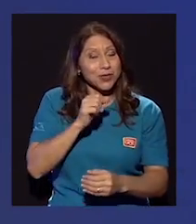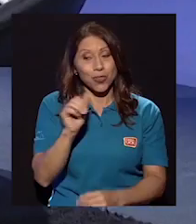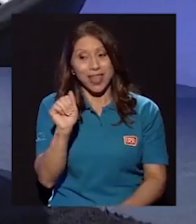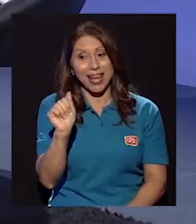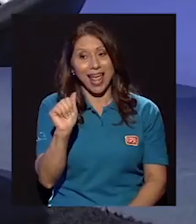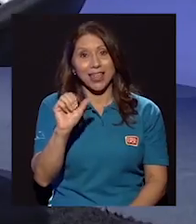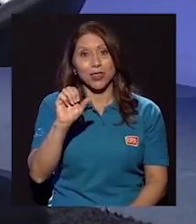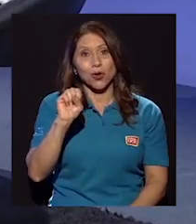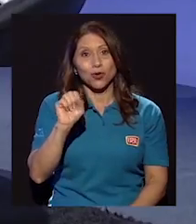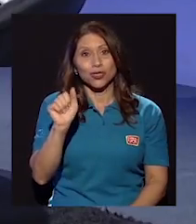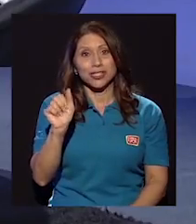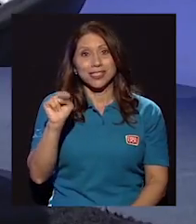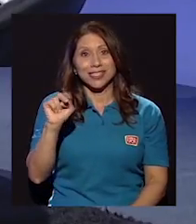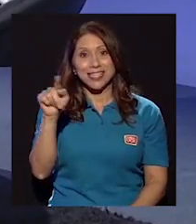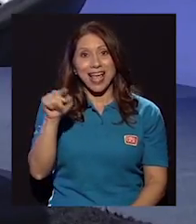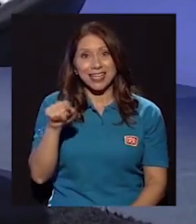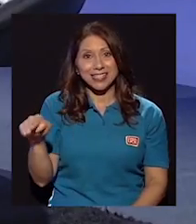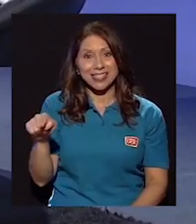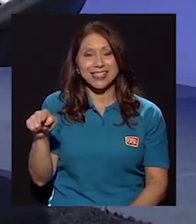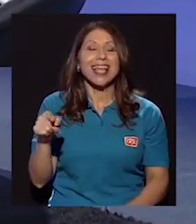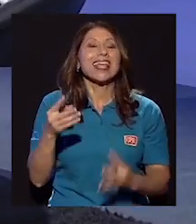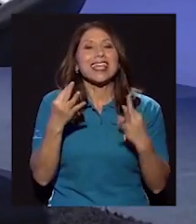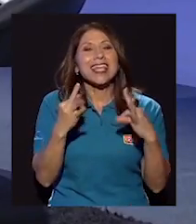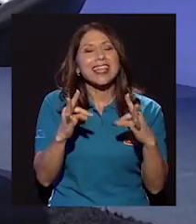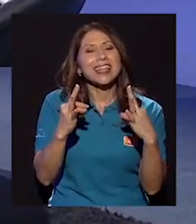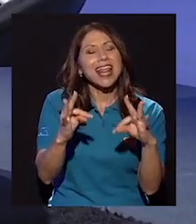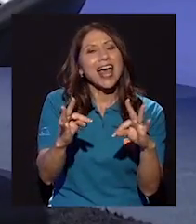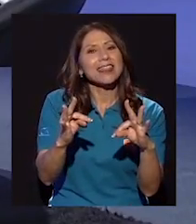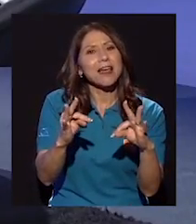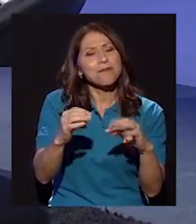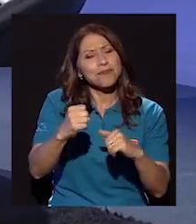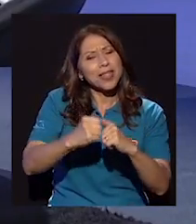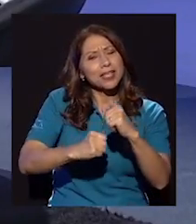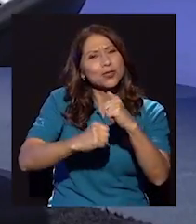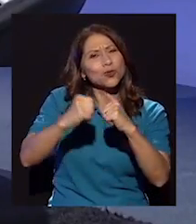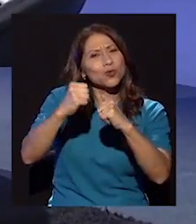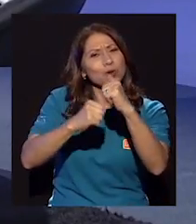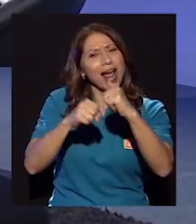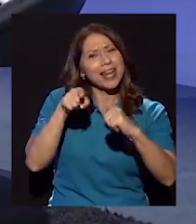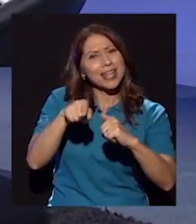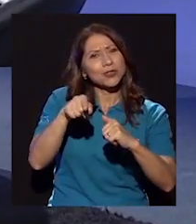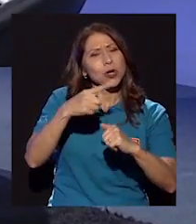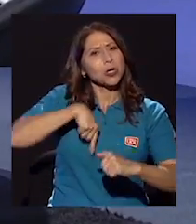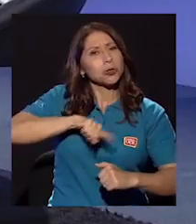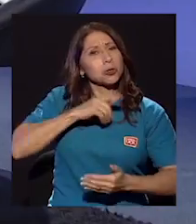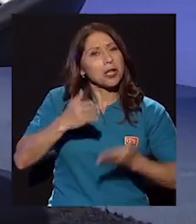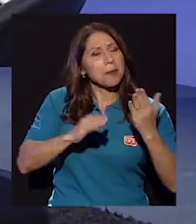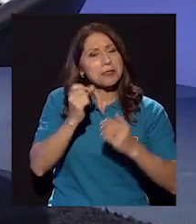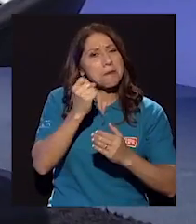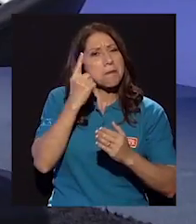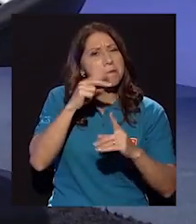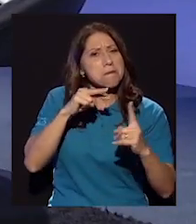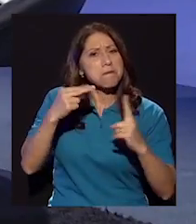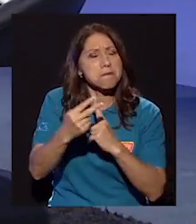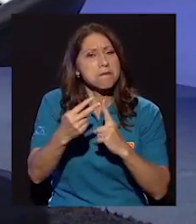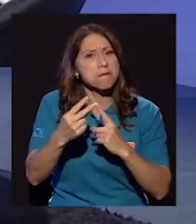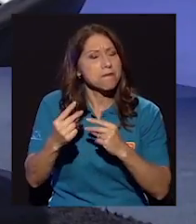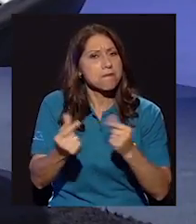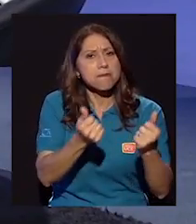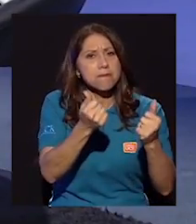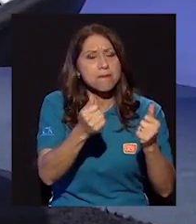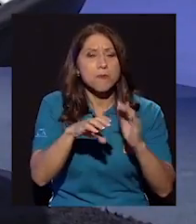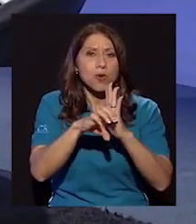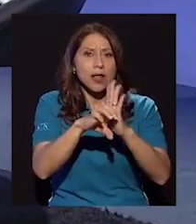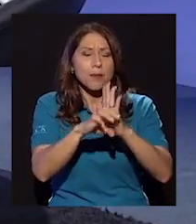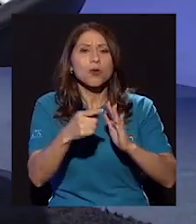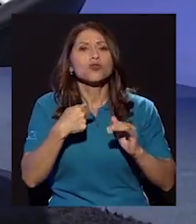que casualmente trata de estructurar ese esquema que tal vez no lo podemos leer de buenas a primeras. Por ejemplo, yo sí